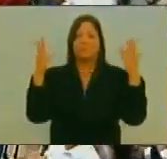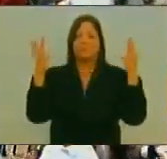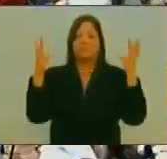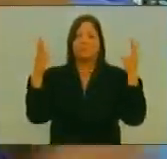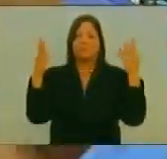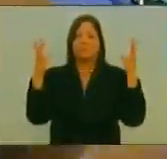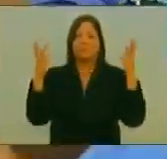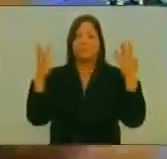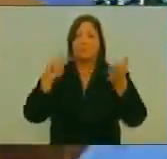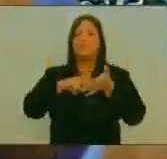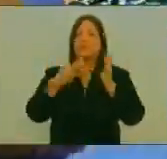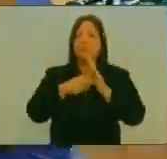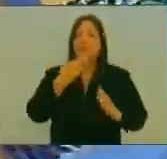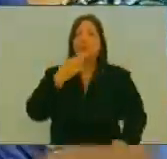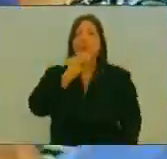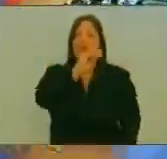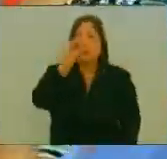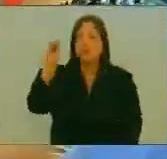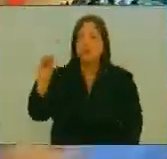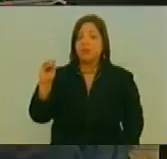Por eso Yo Les Digo